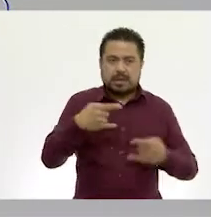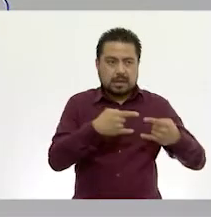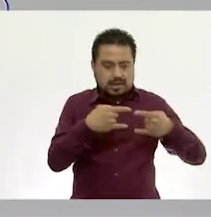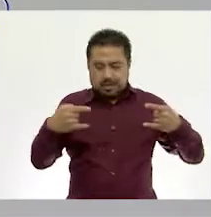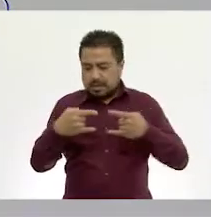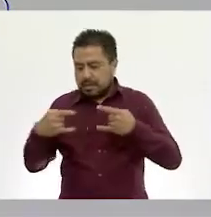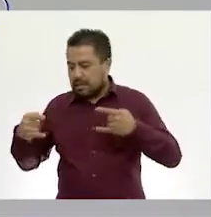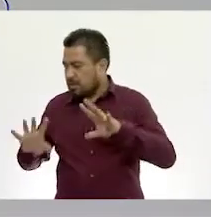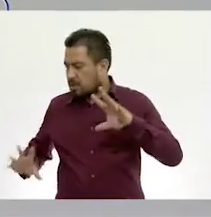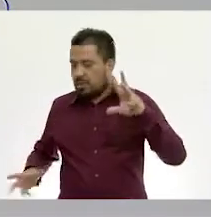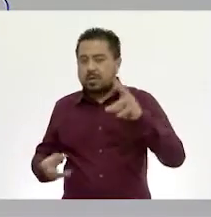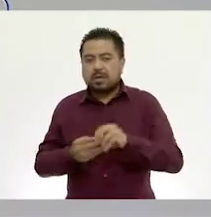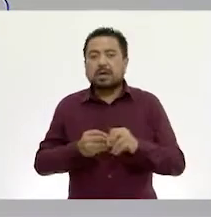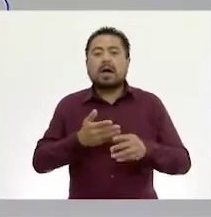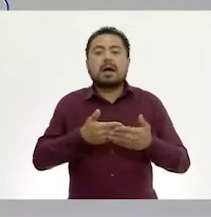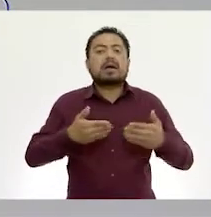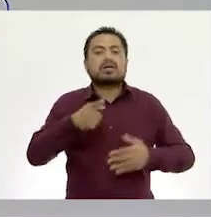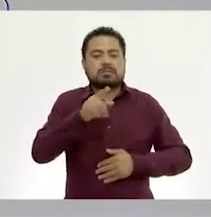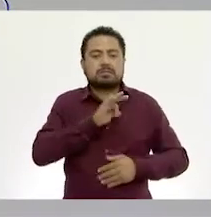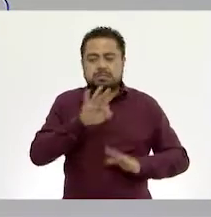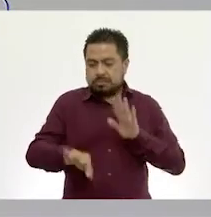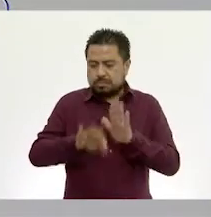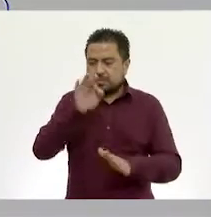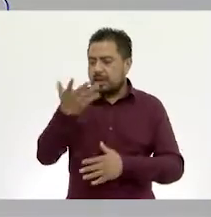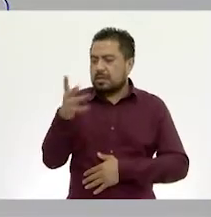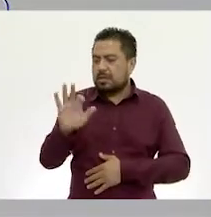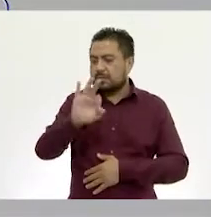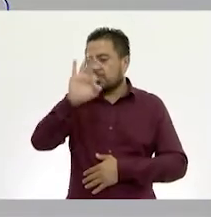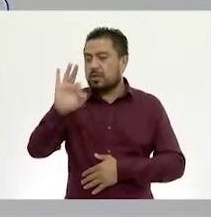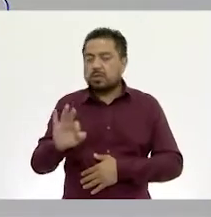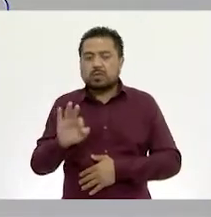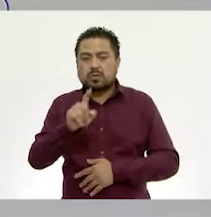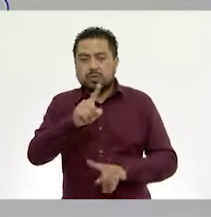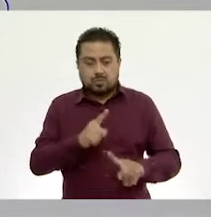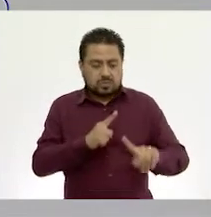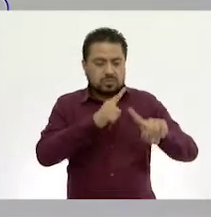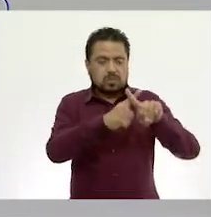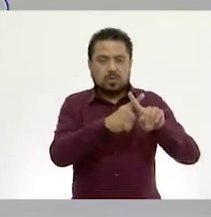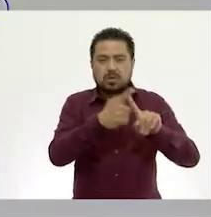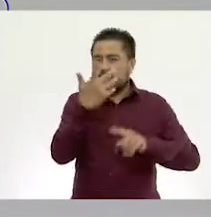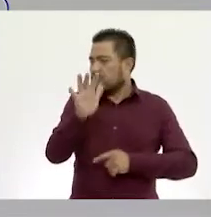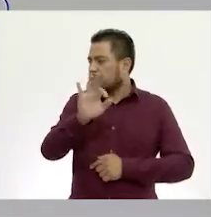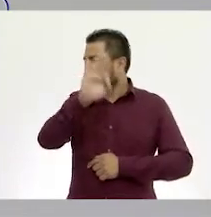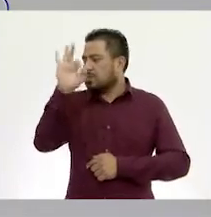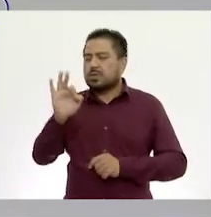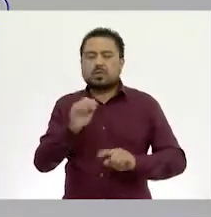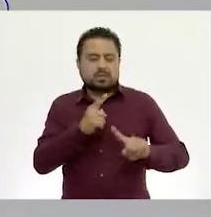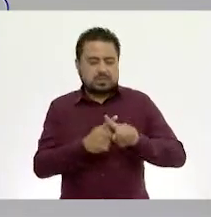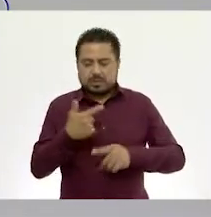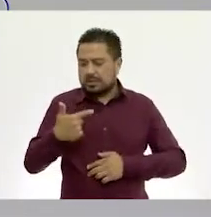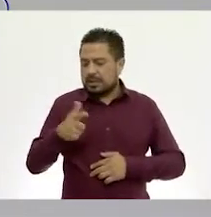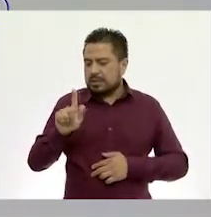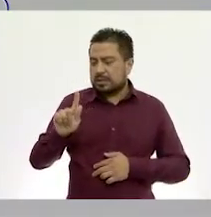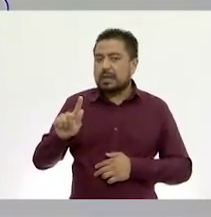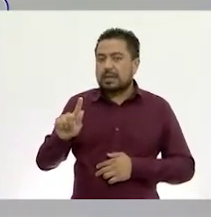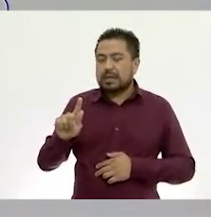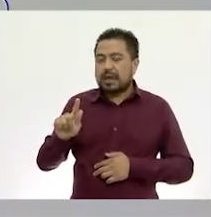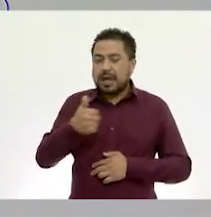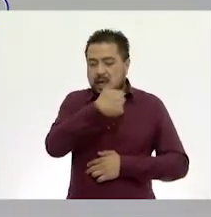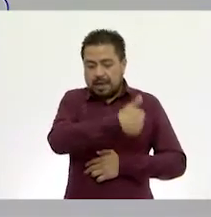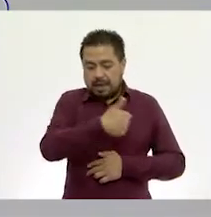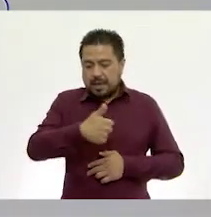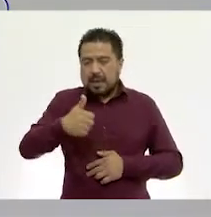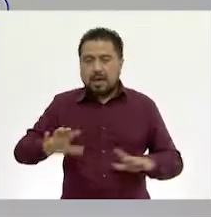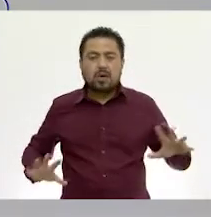7. Sí. Y entonces, si vamos a obtener el 10%, multiplicamos 10 por 7 que nos da 70. De cada